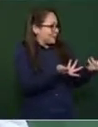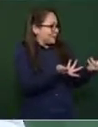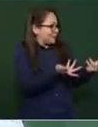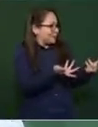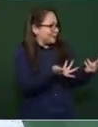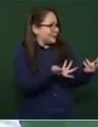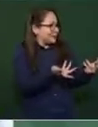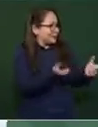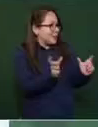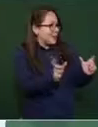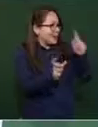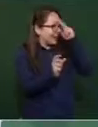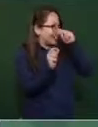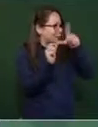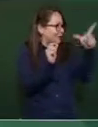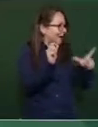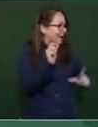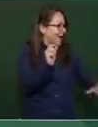Guardia Nacional. Ah,